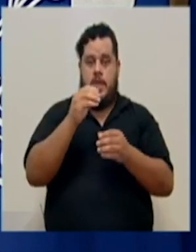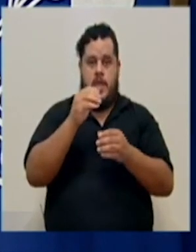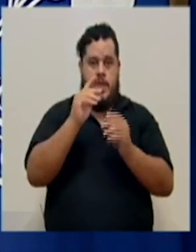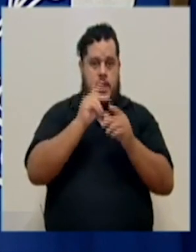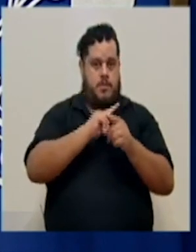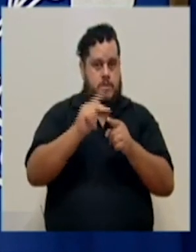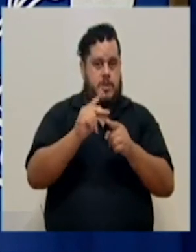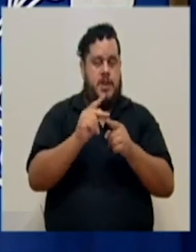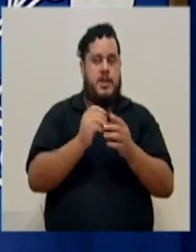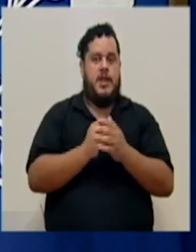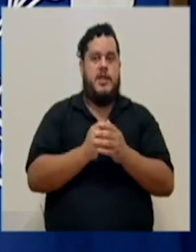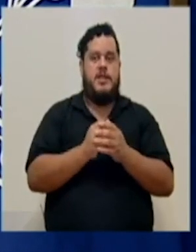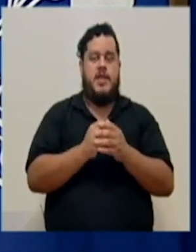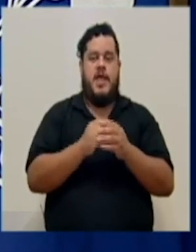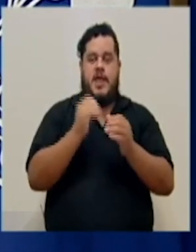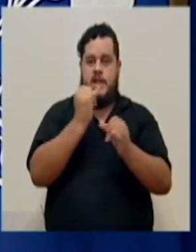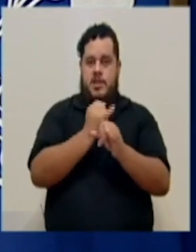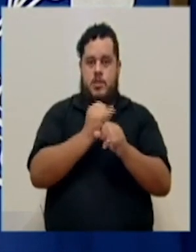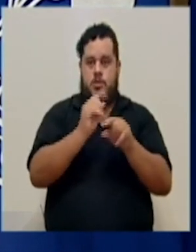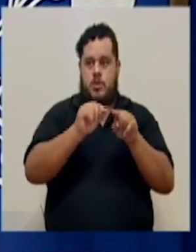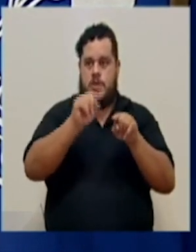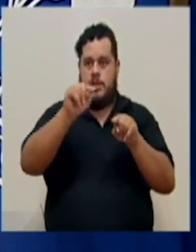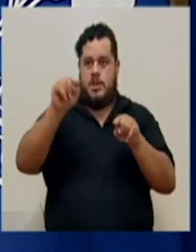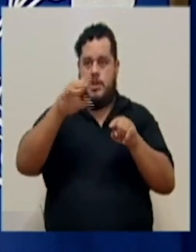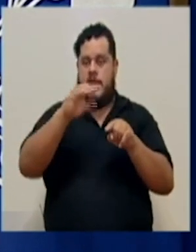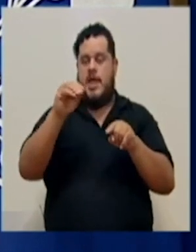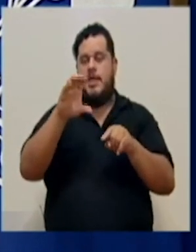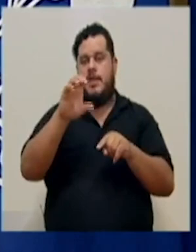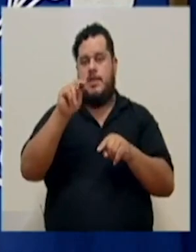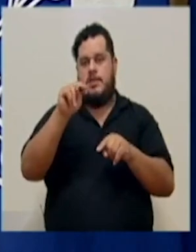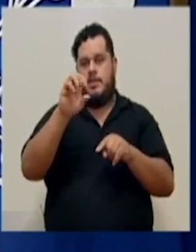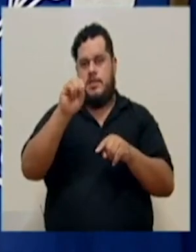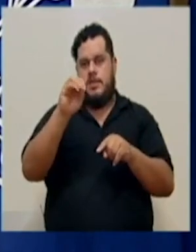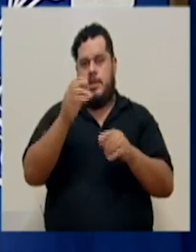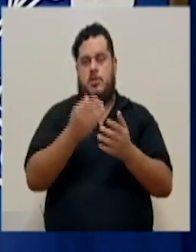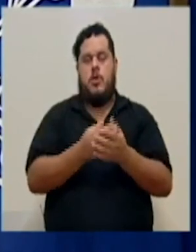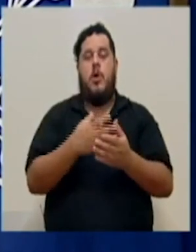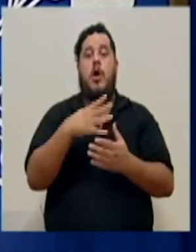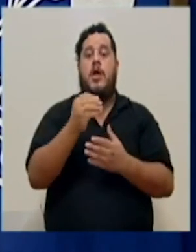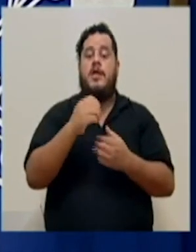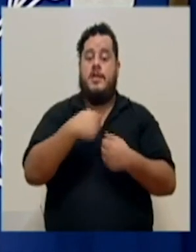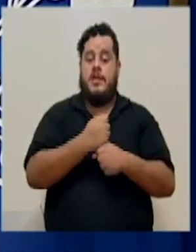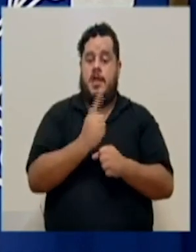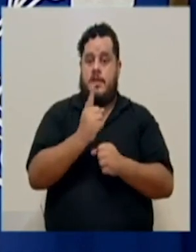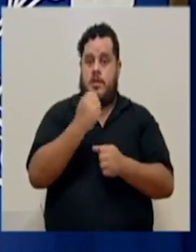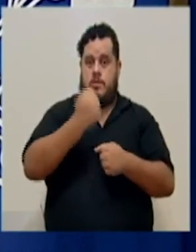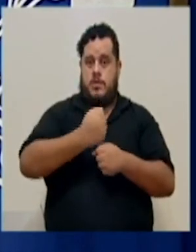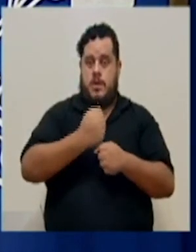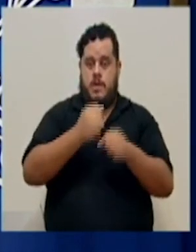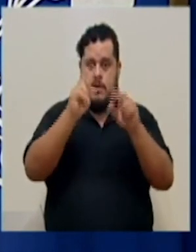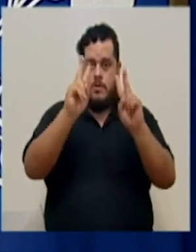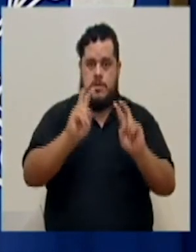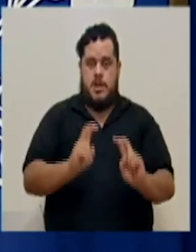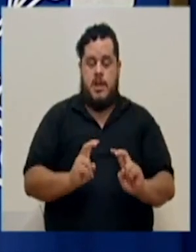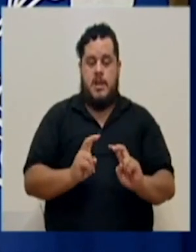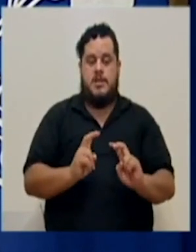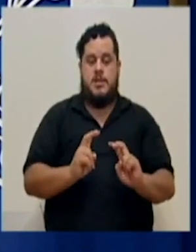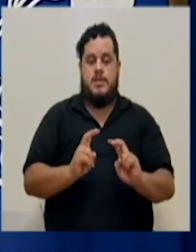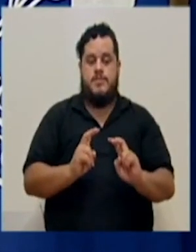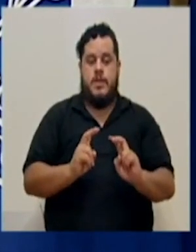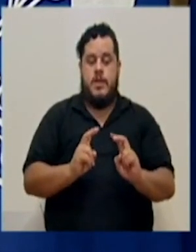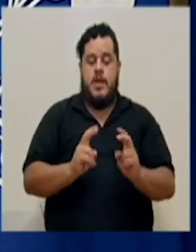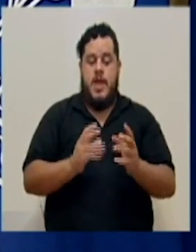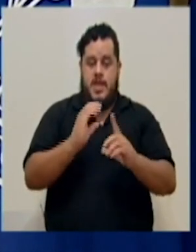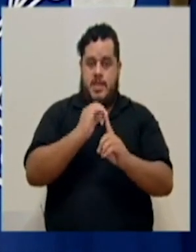Nacional de Estadística y Censo. Y se hace un trabajo de análisis de